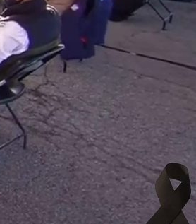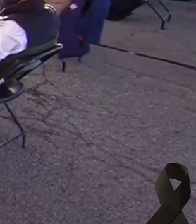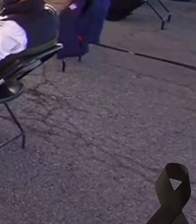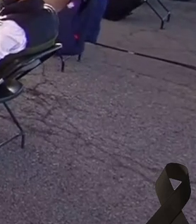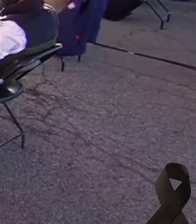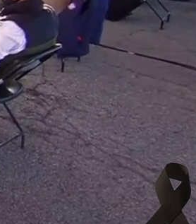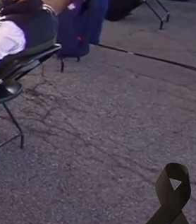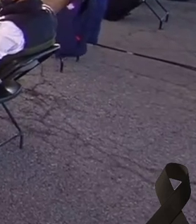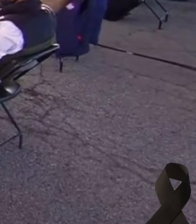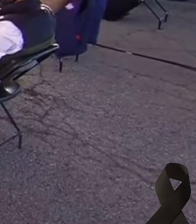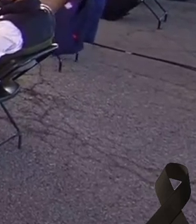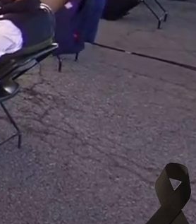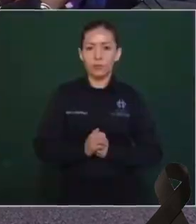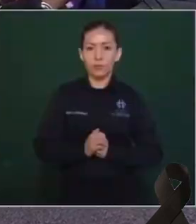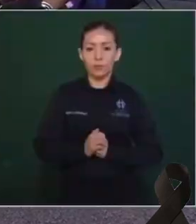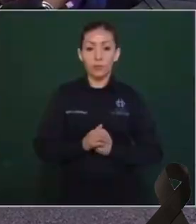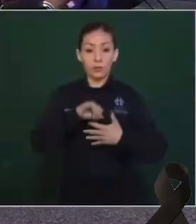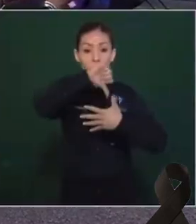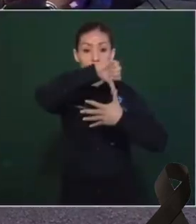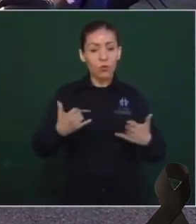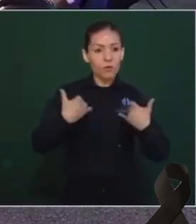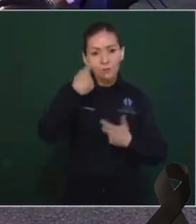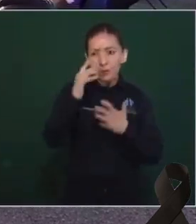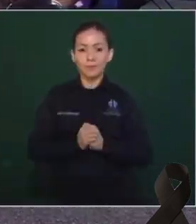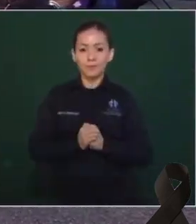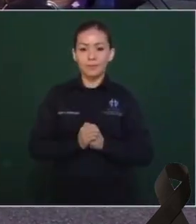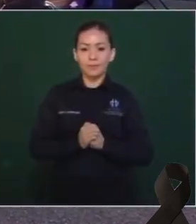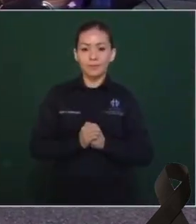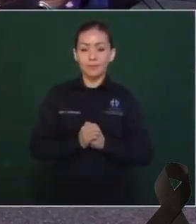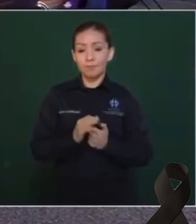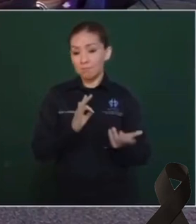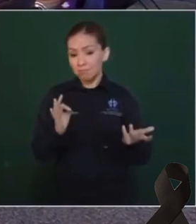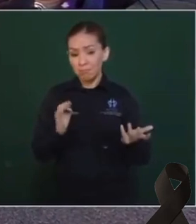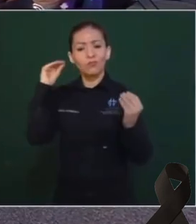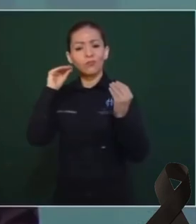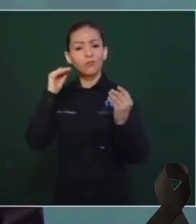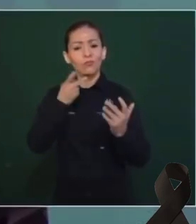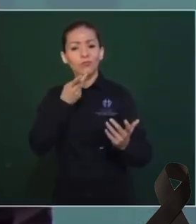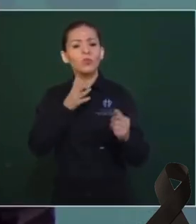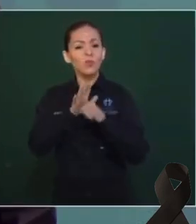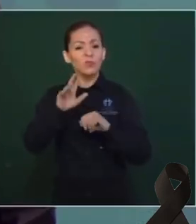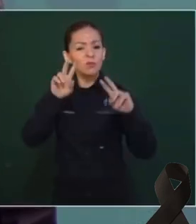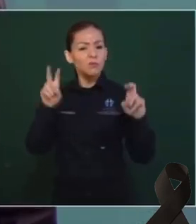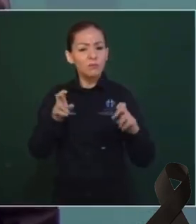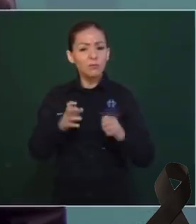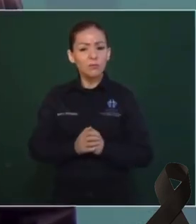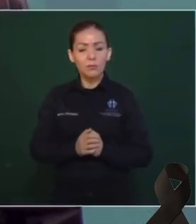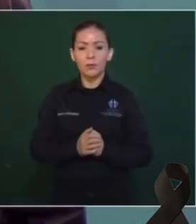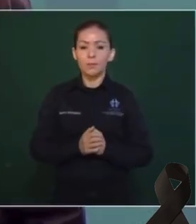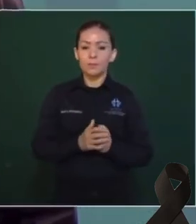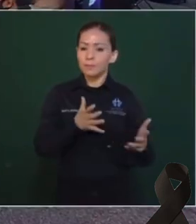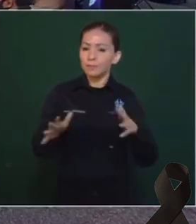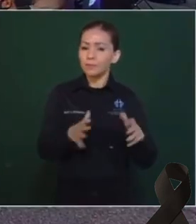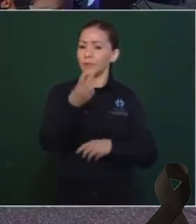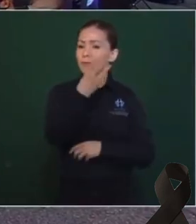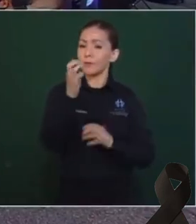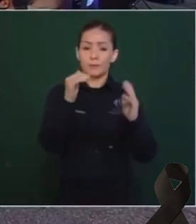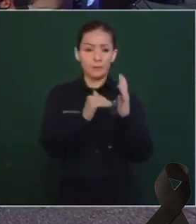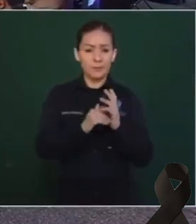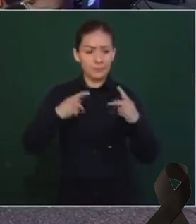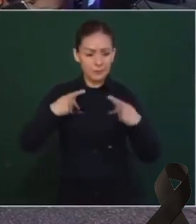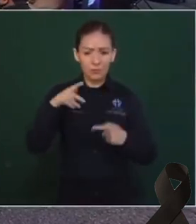aplicando en Chiapas. Se lo propuse al presidente Biden. Me acuerdo de que hablé de que habían alrededor de 300 mil personas